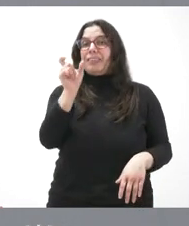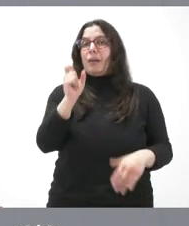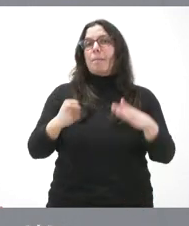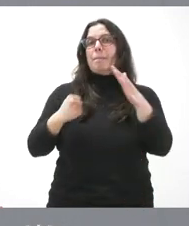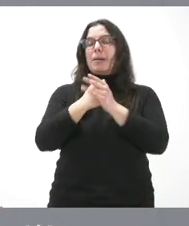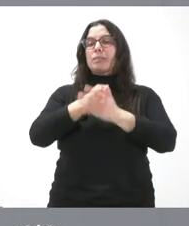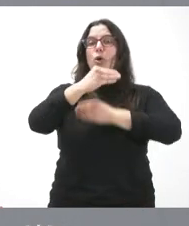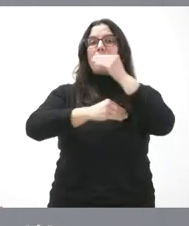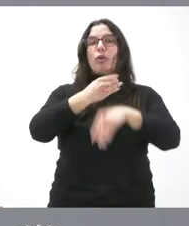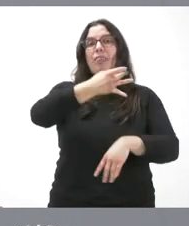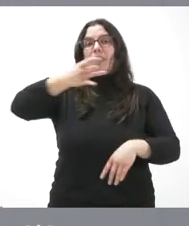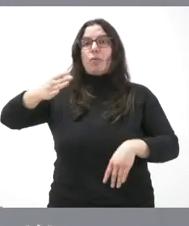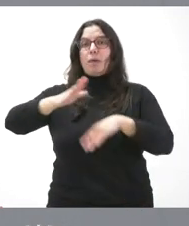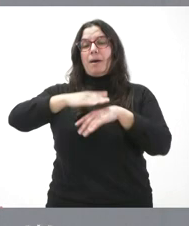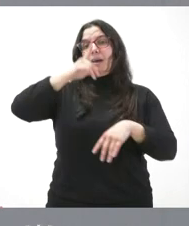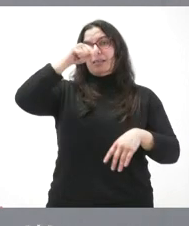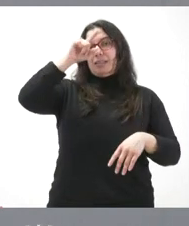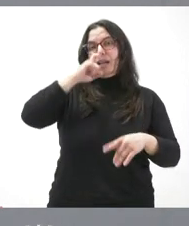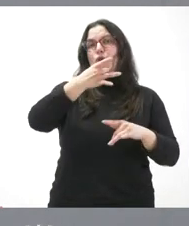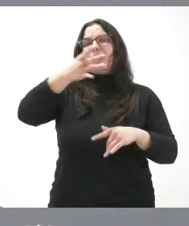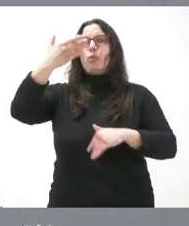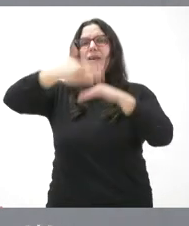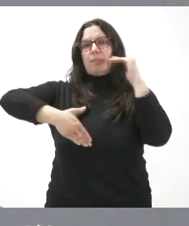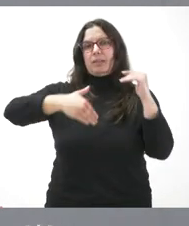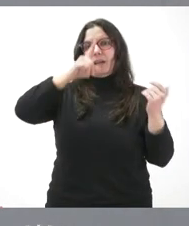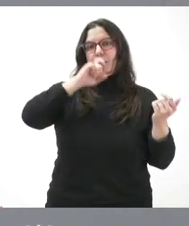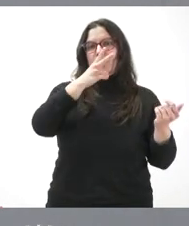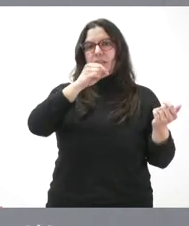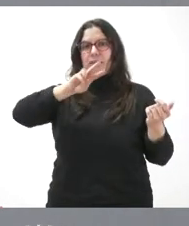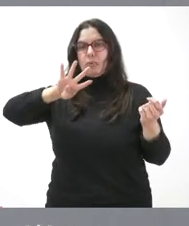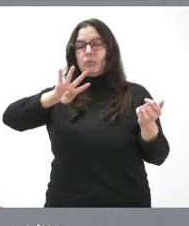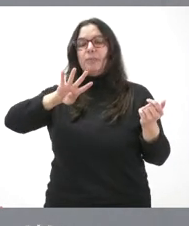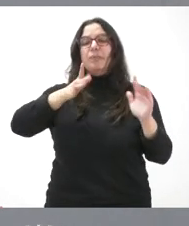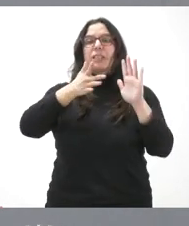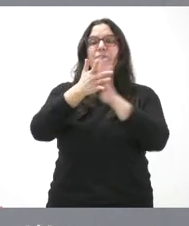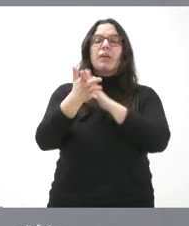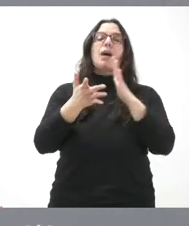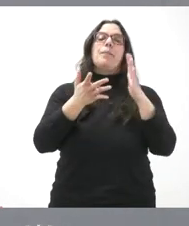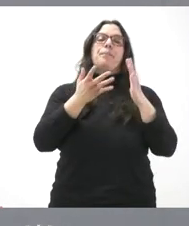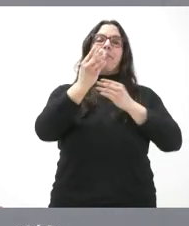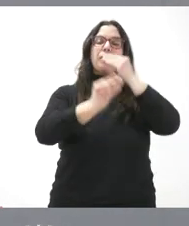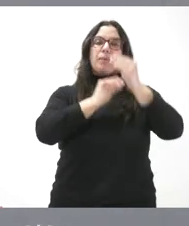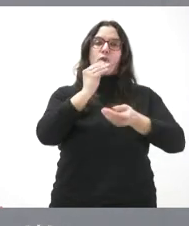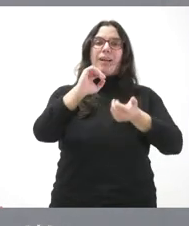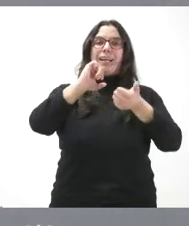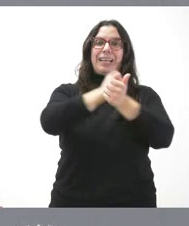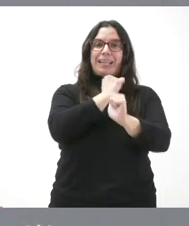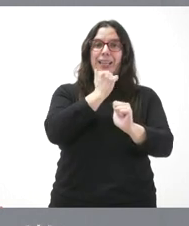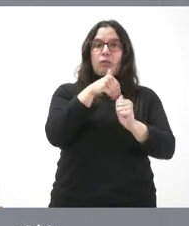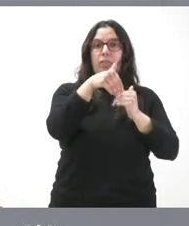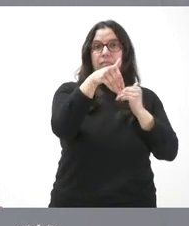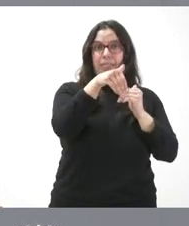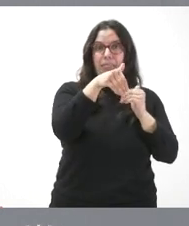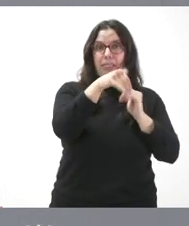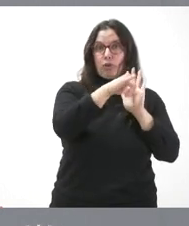operaciones de endeudamiento para el año 2024. En lo que son las operaciones a crédito a corto plazo,